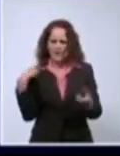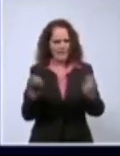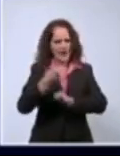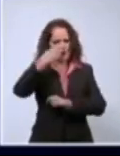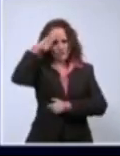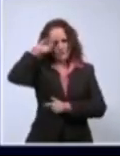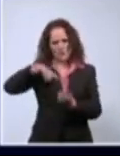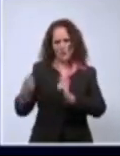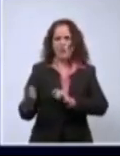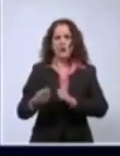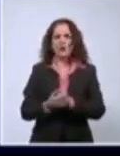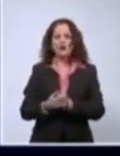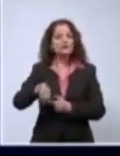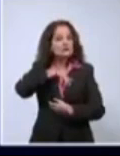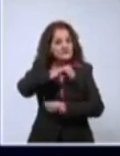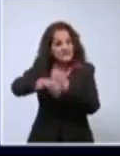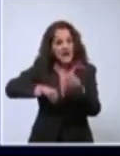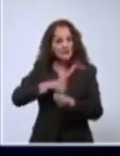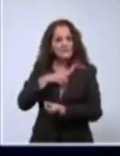Tú quieres que esto cambie el fuego,